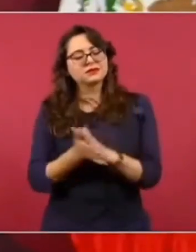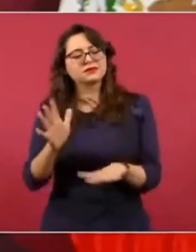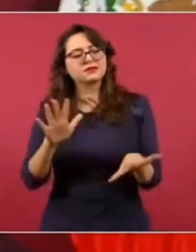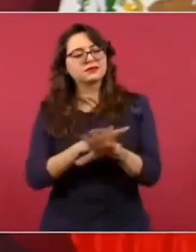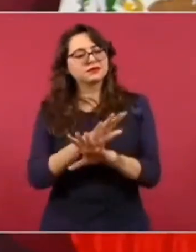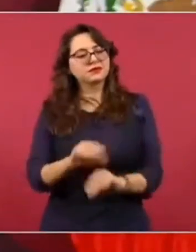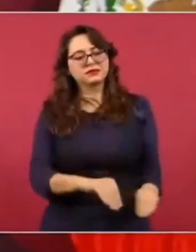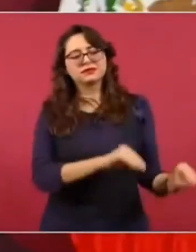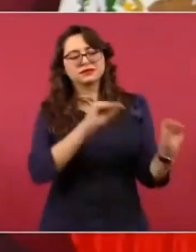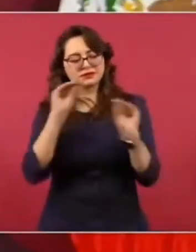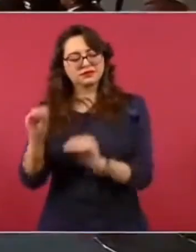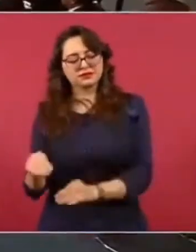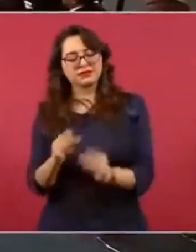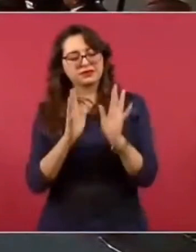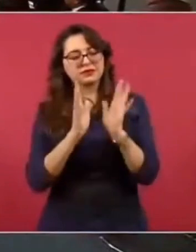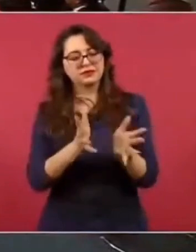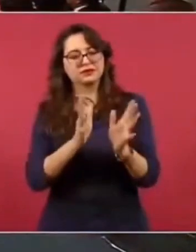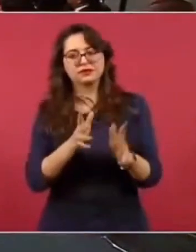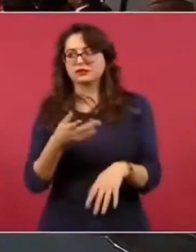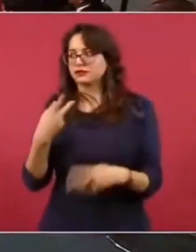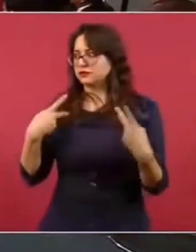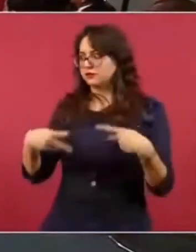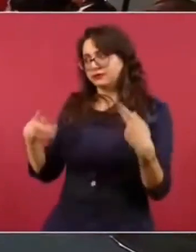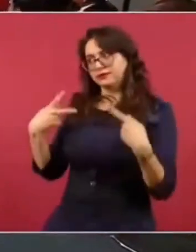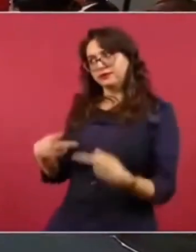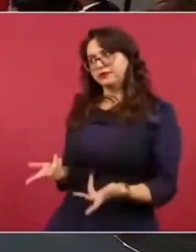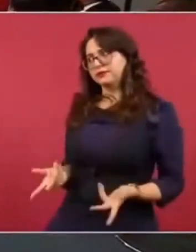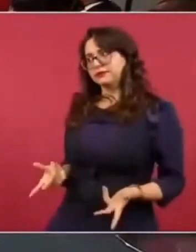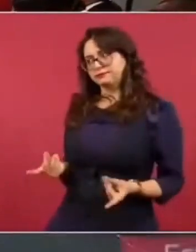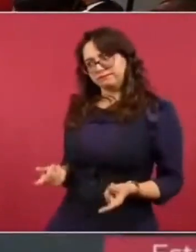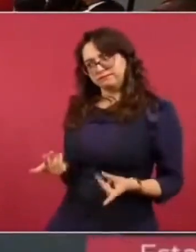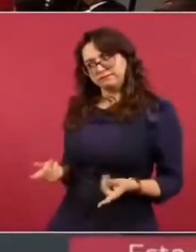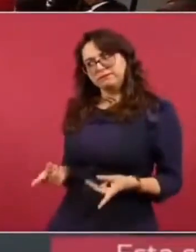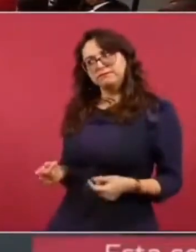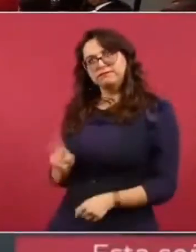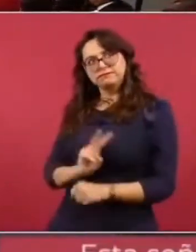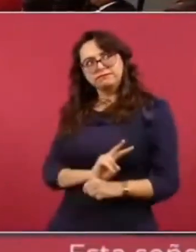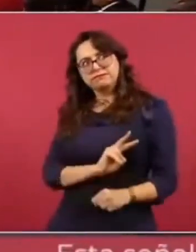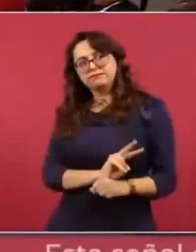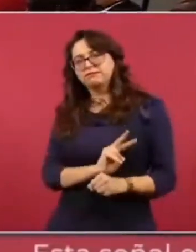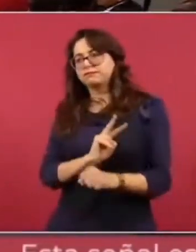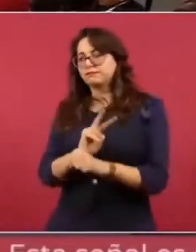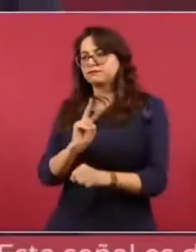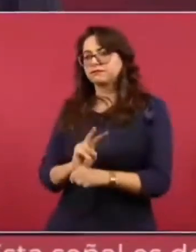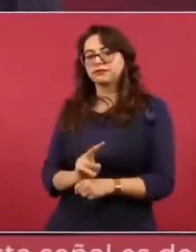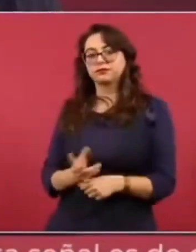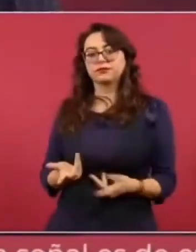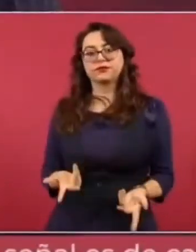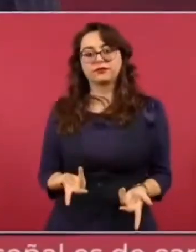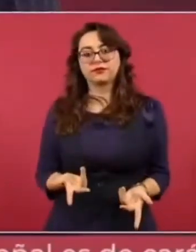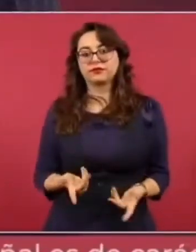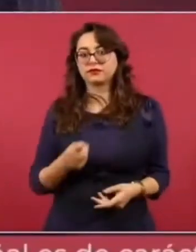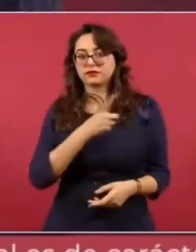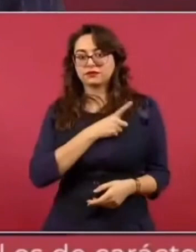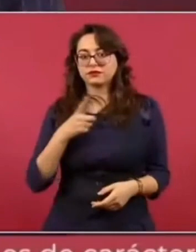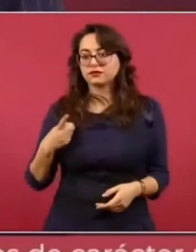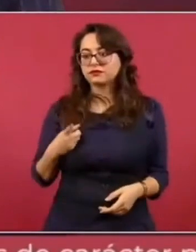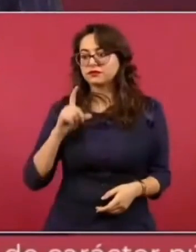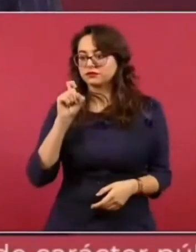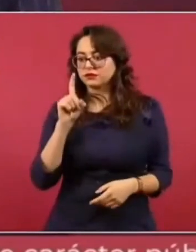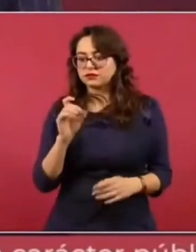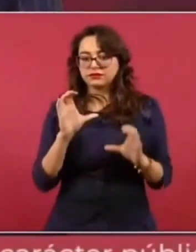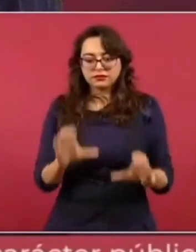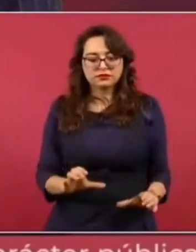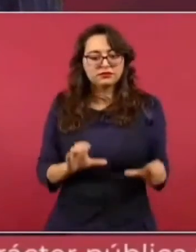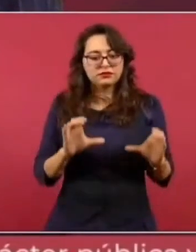Porque la gente está también muy consciente de que tenemos que defender el agua, que tenemos